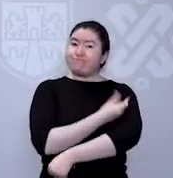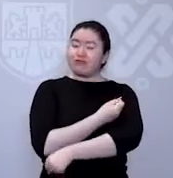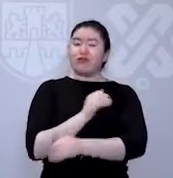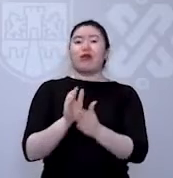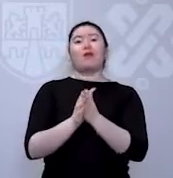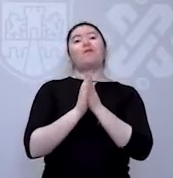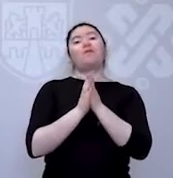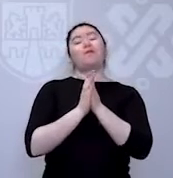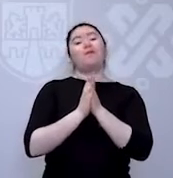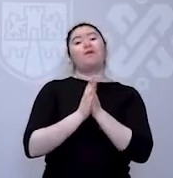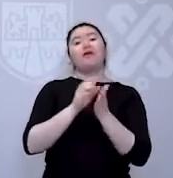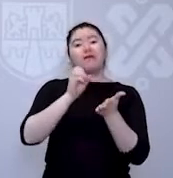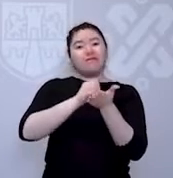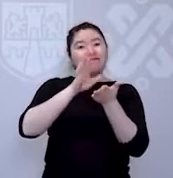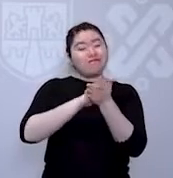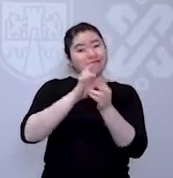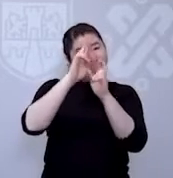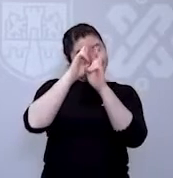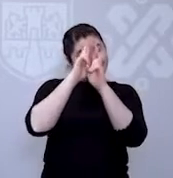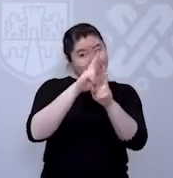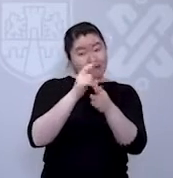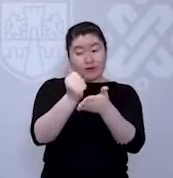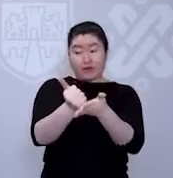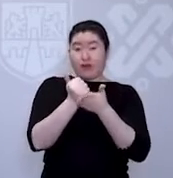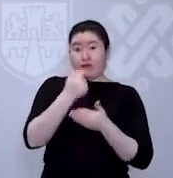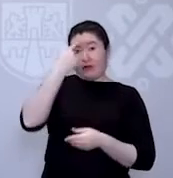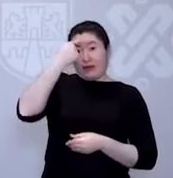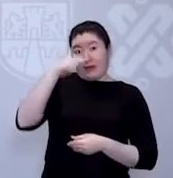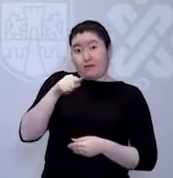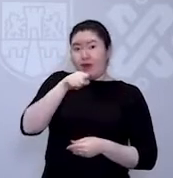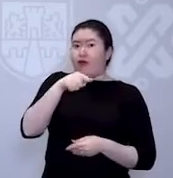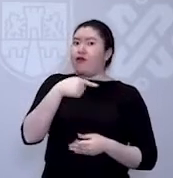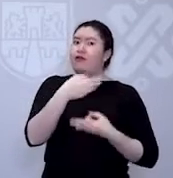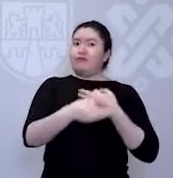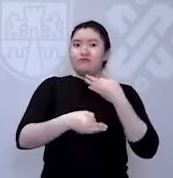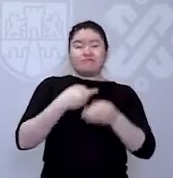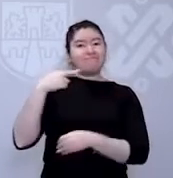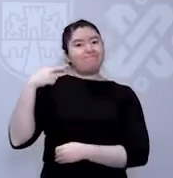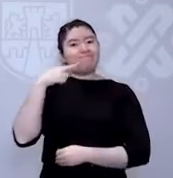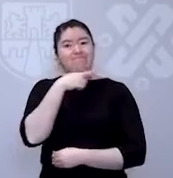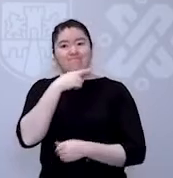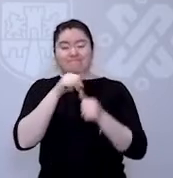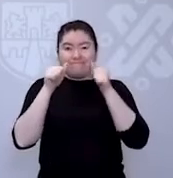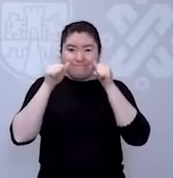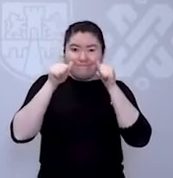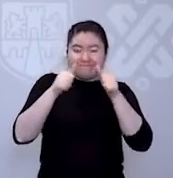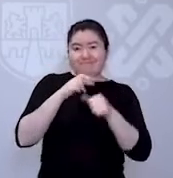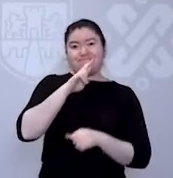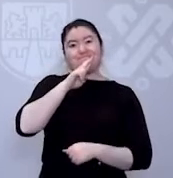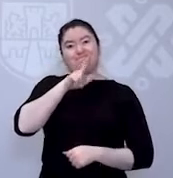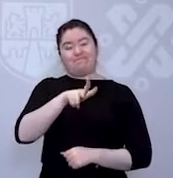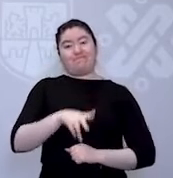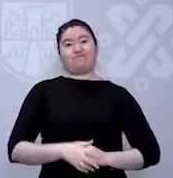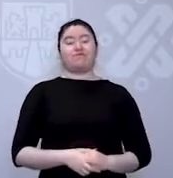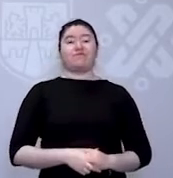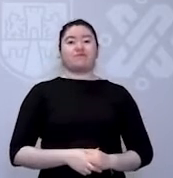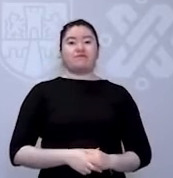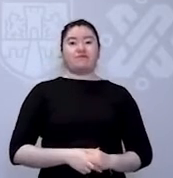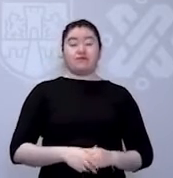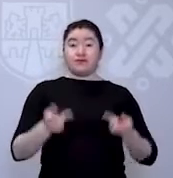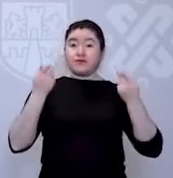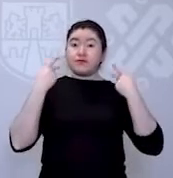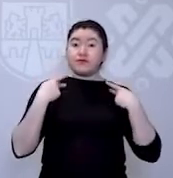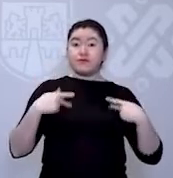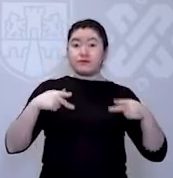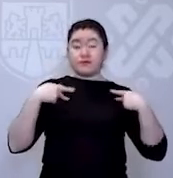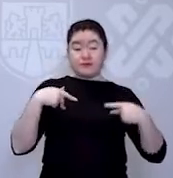Por favor, respeten su cita. Eso nos ayuda a que la vacunación sea ágil, eficiente y así poderles dar una mejor